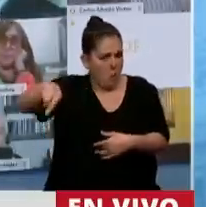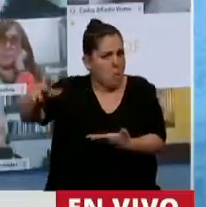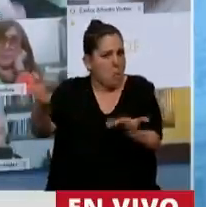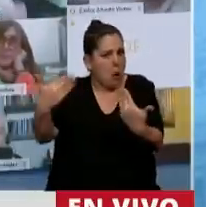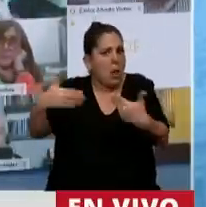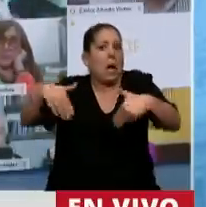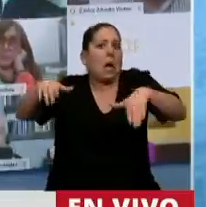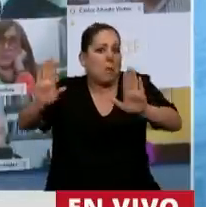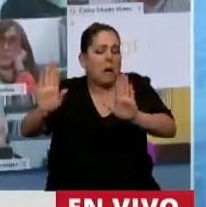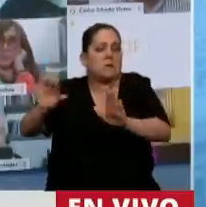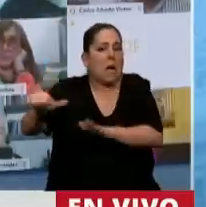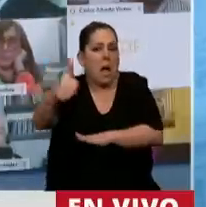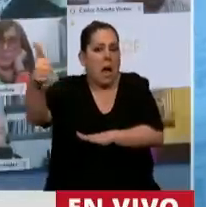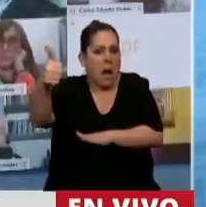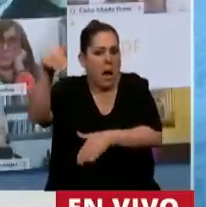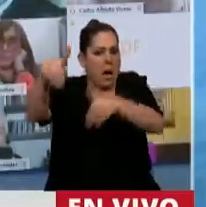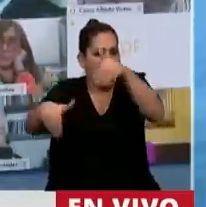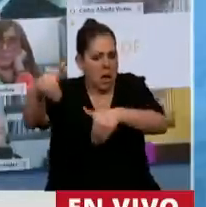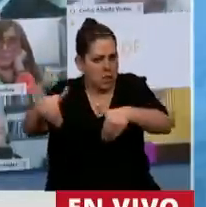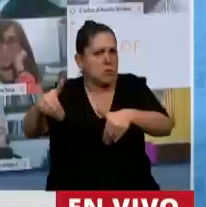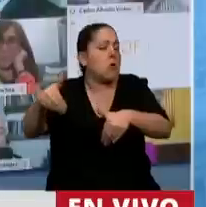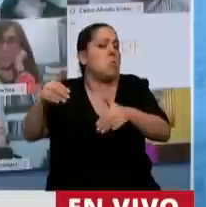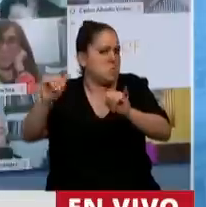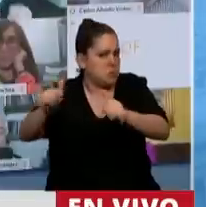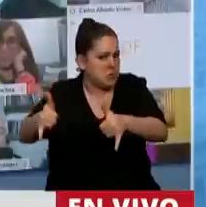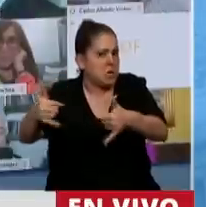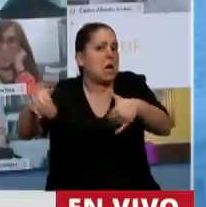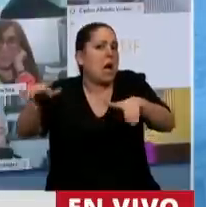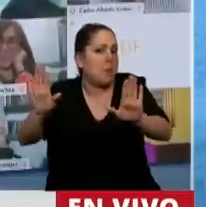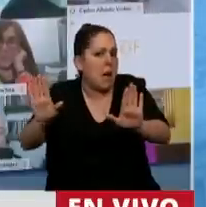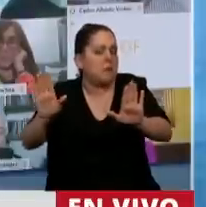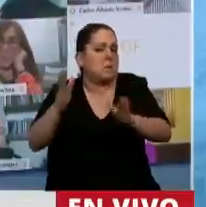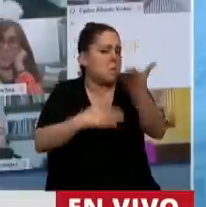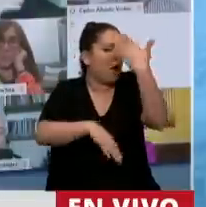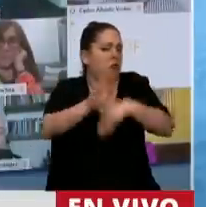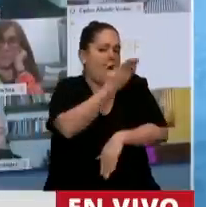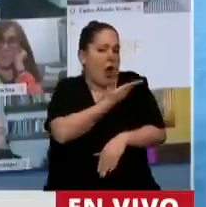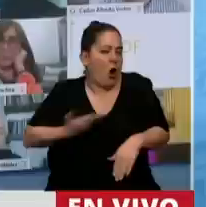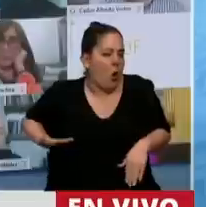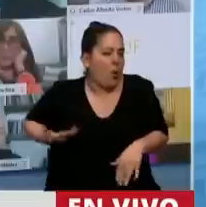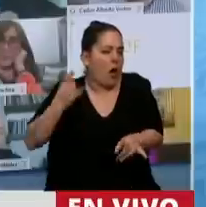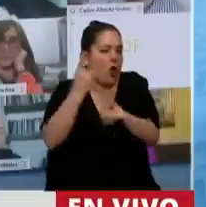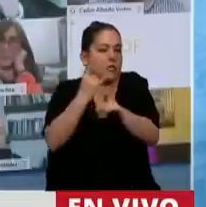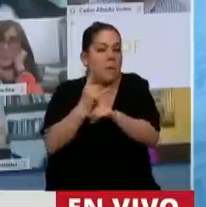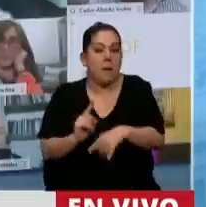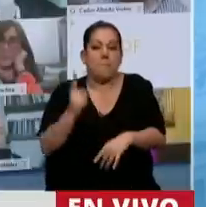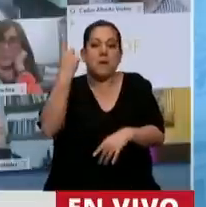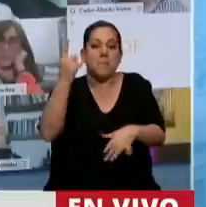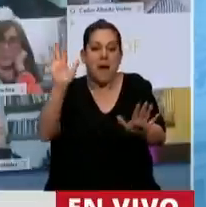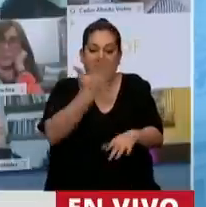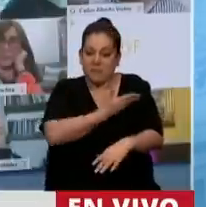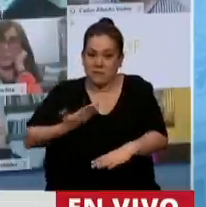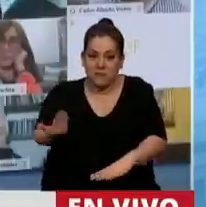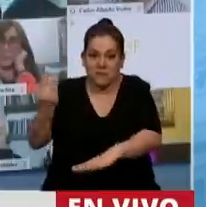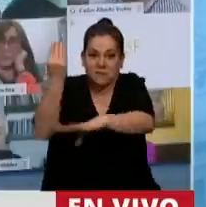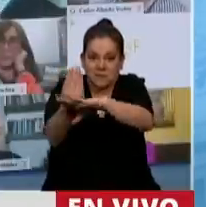elección tranquilamente, como lo han hecho la mayoría de los gobiernos en su primer mandato. fueron